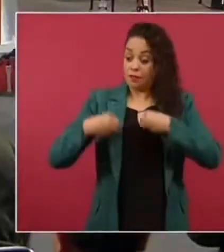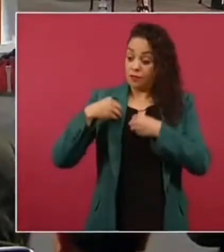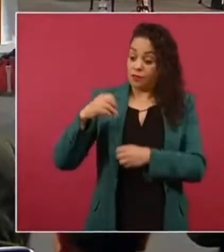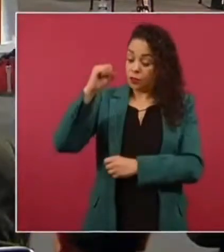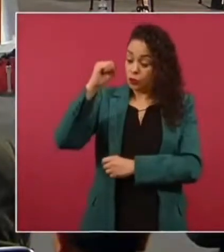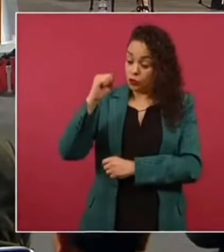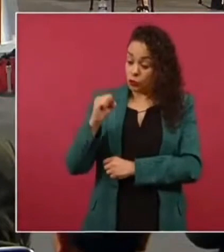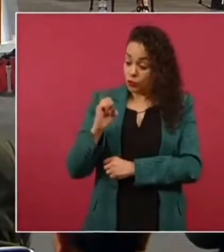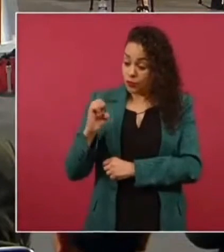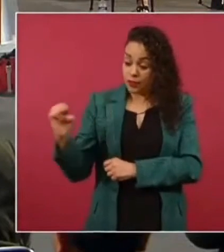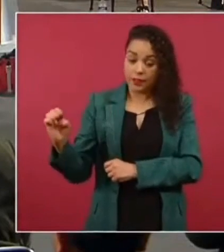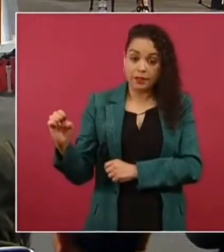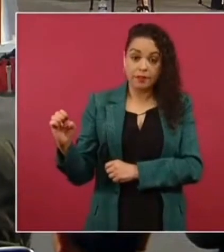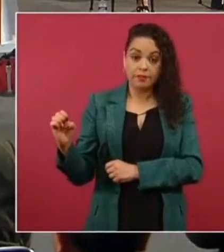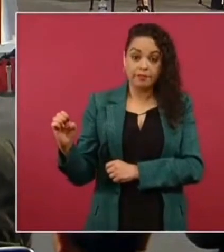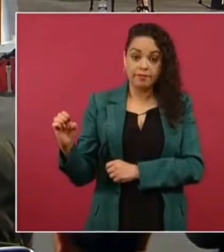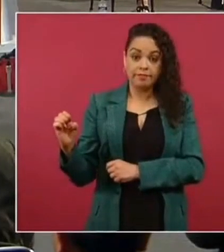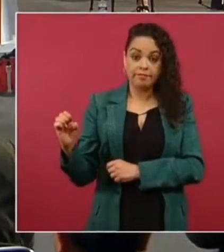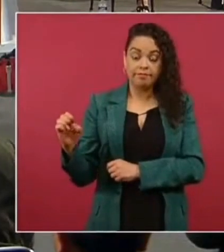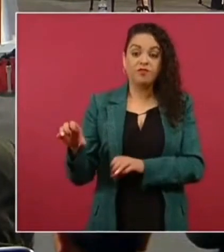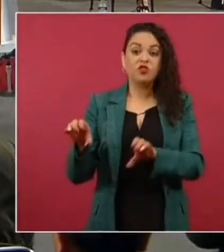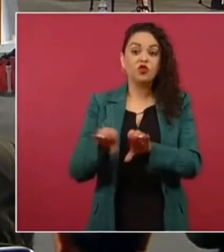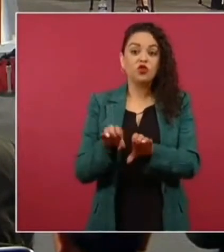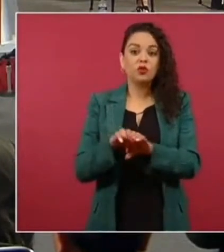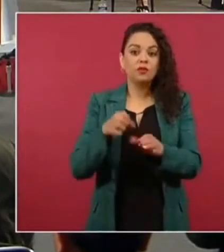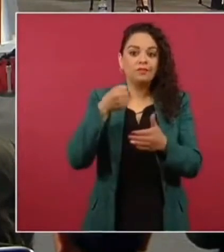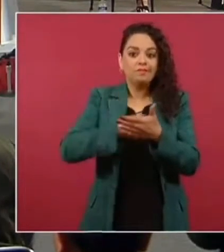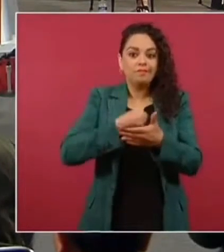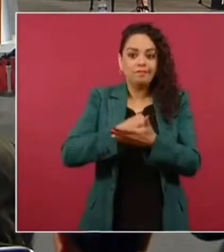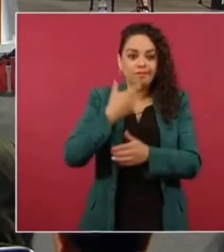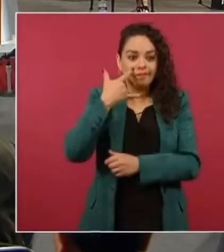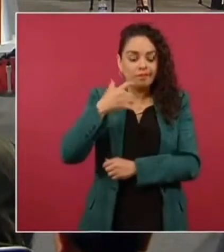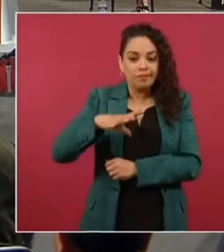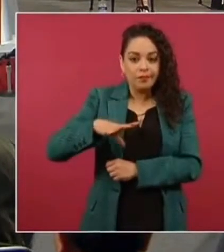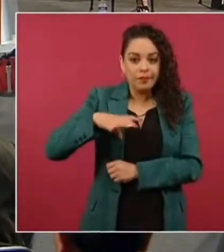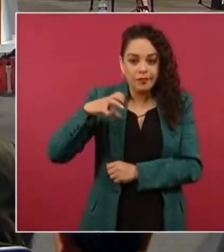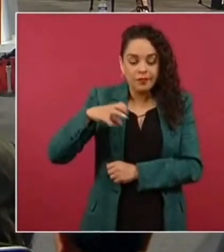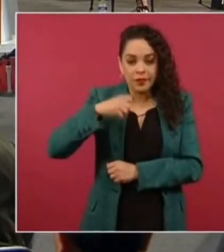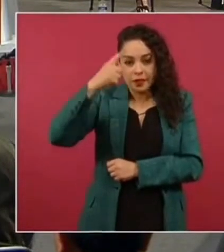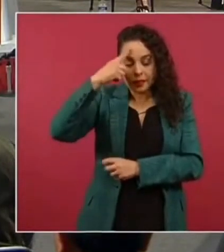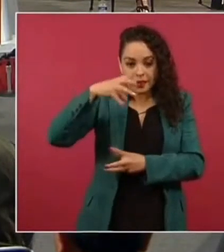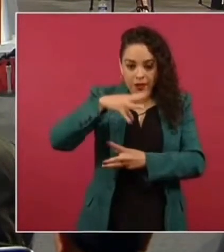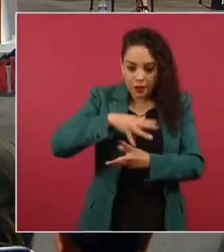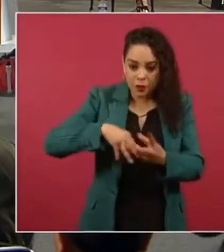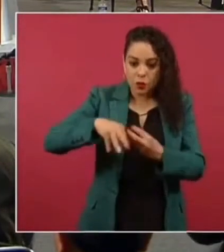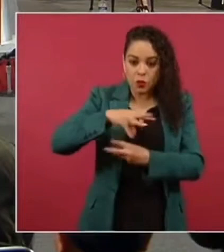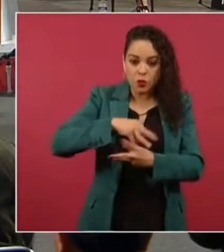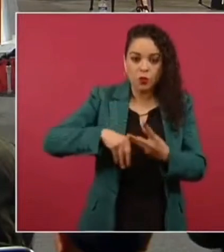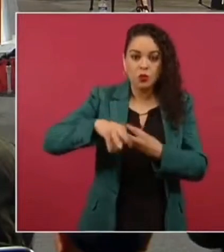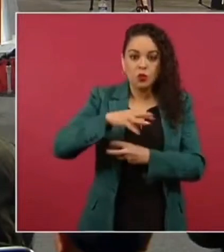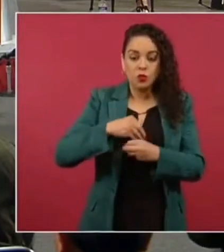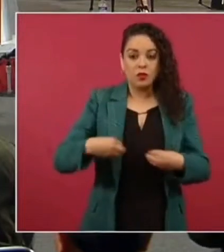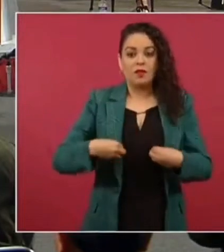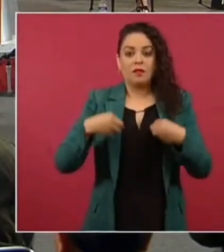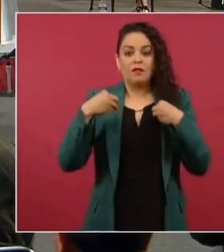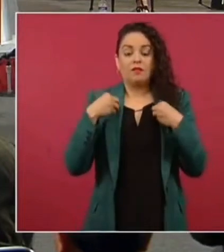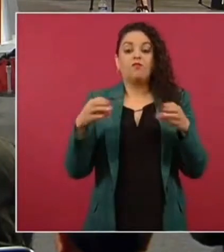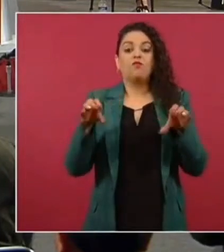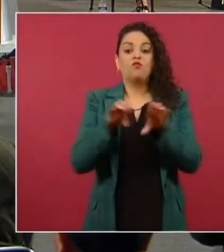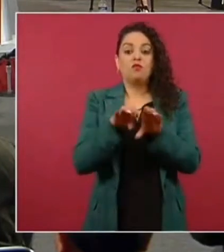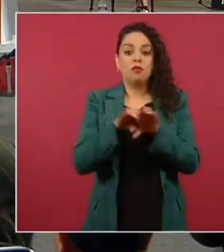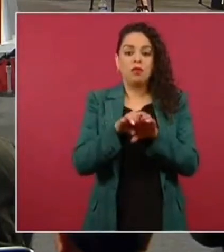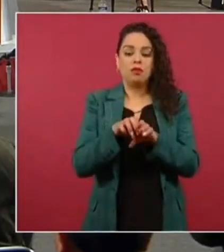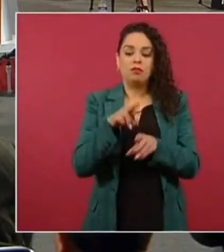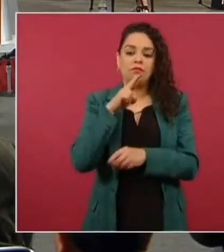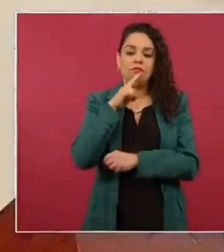tuvo como opción para salir adelante el emigrar hacia Cancún.